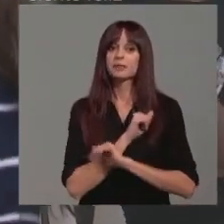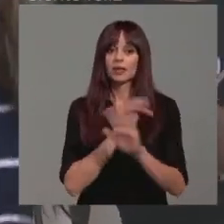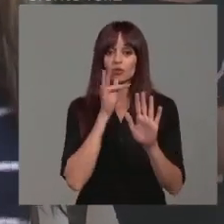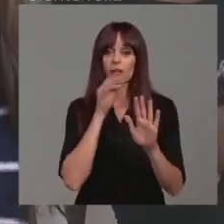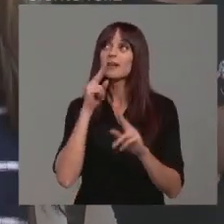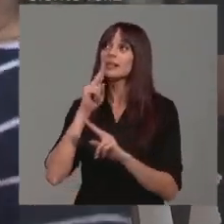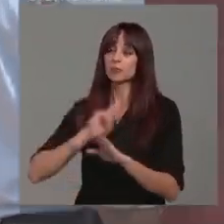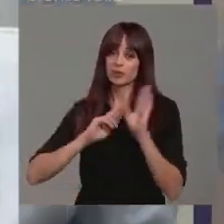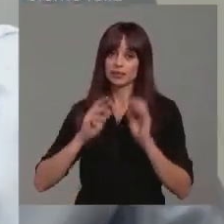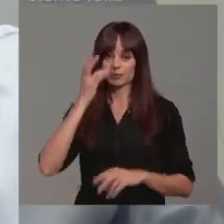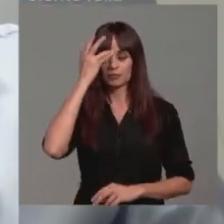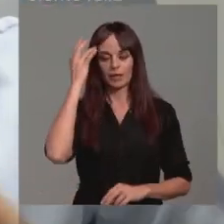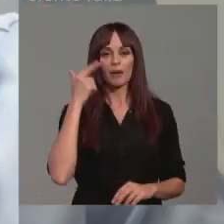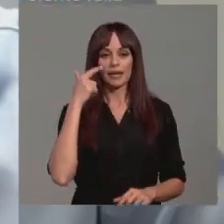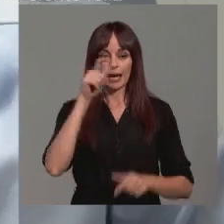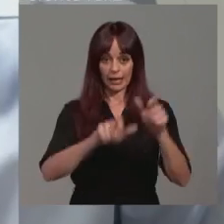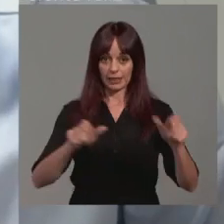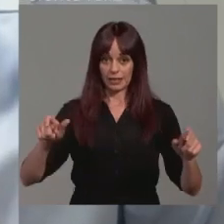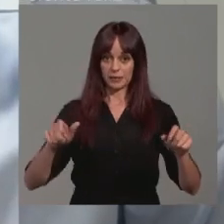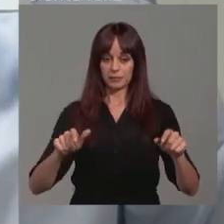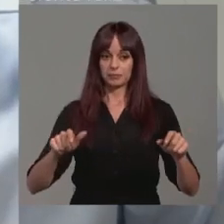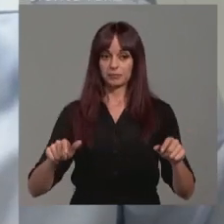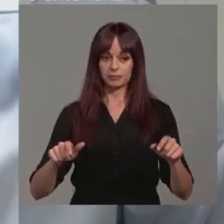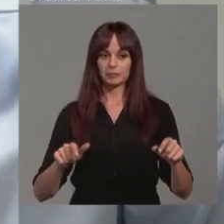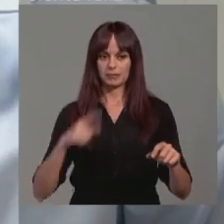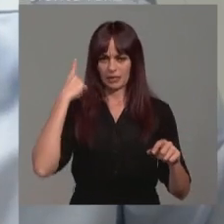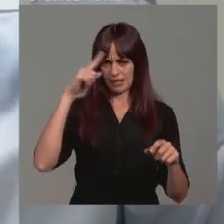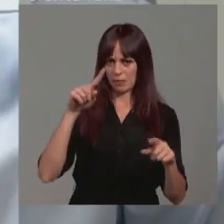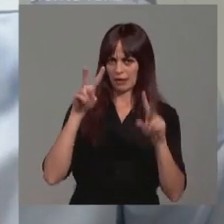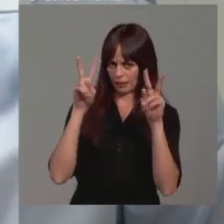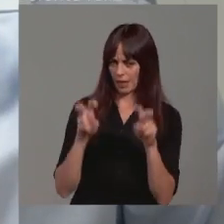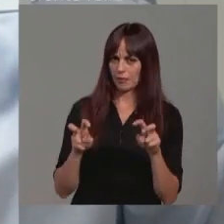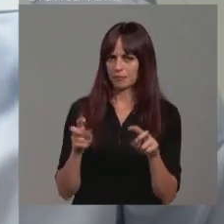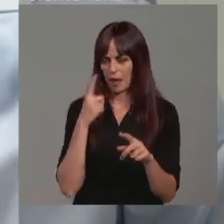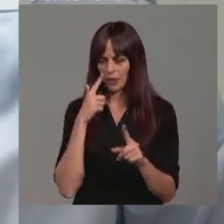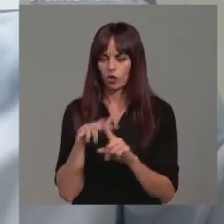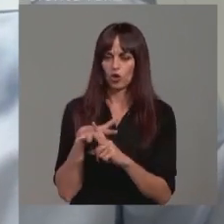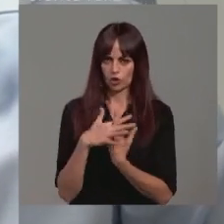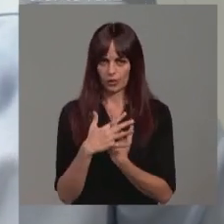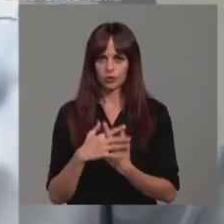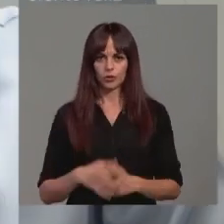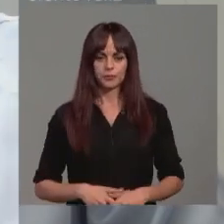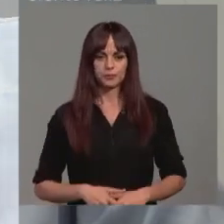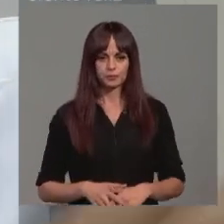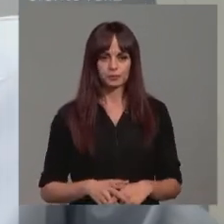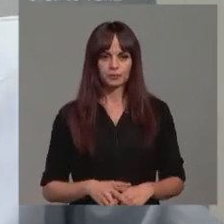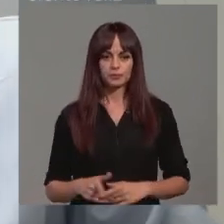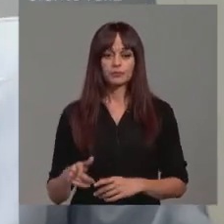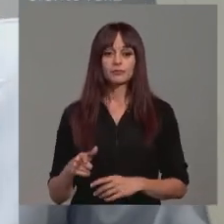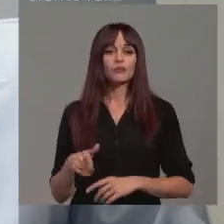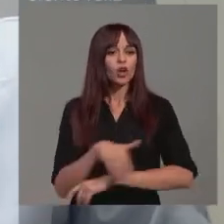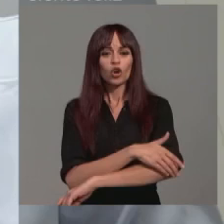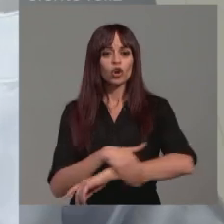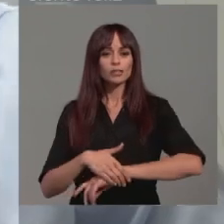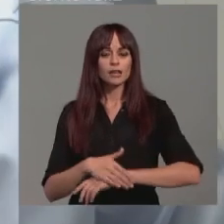contestación. Para que la gente se posicione un poco, se contextualice un poco este tema, ¿por qué, Costas, ha